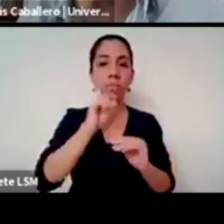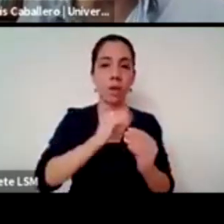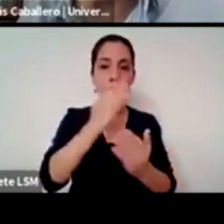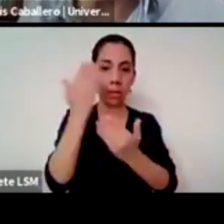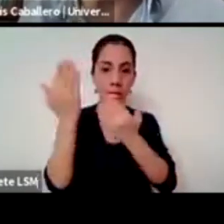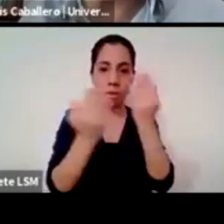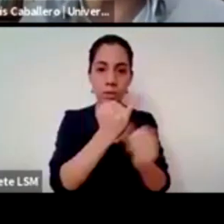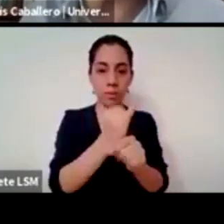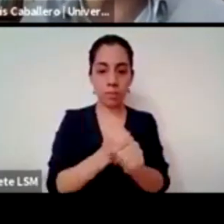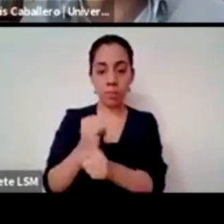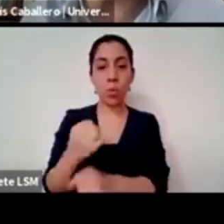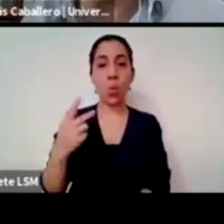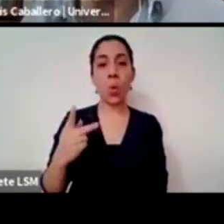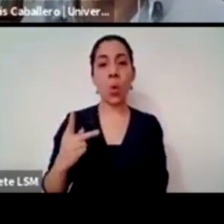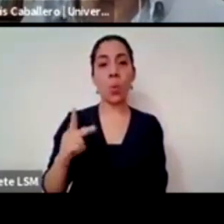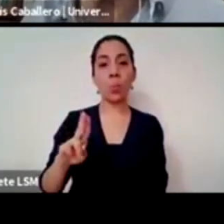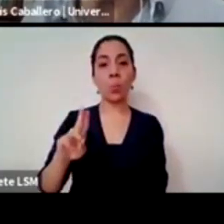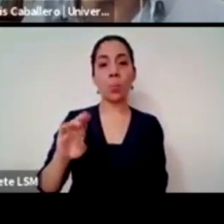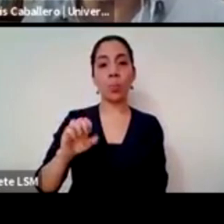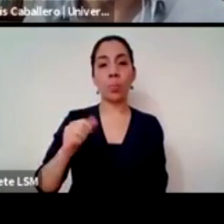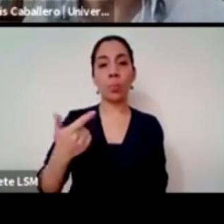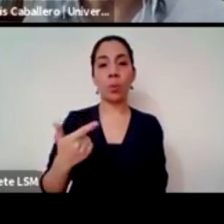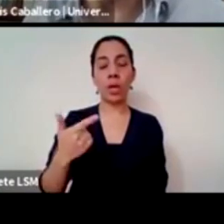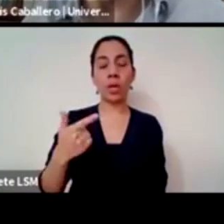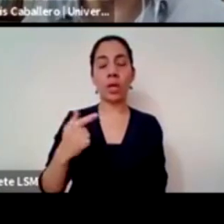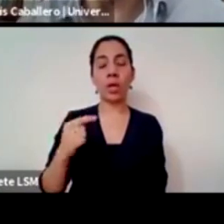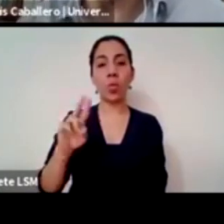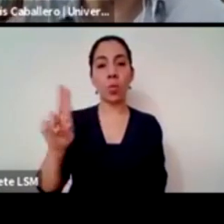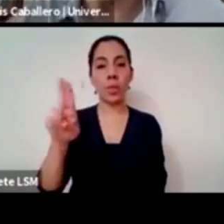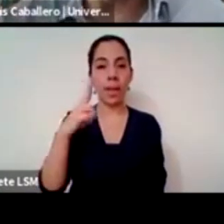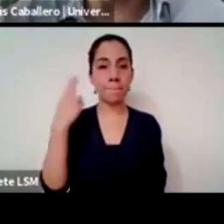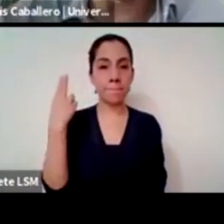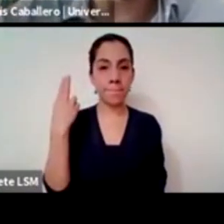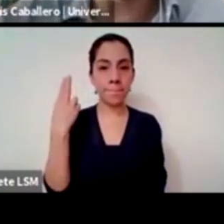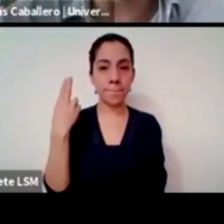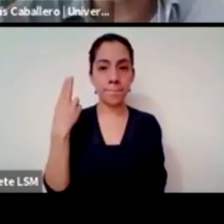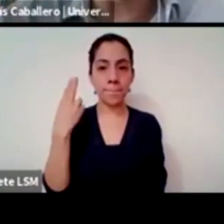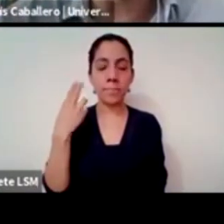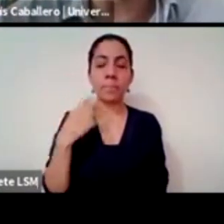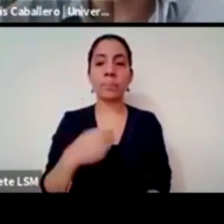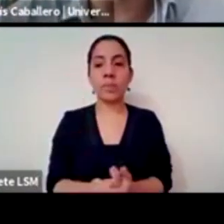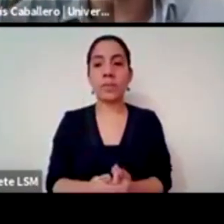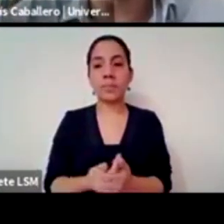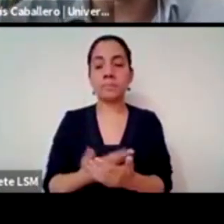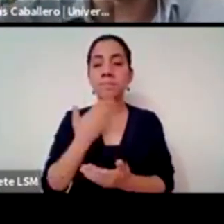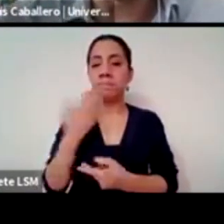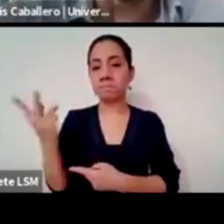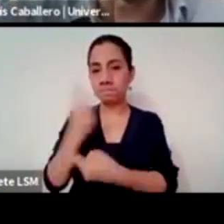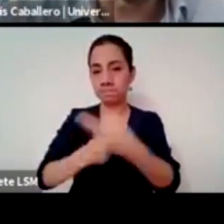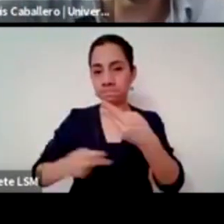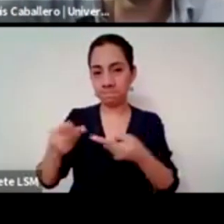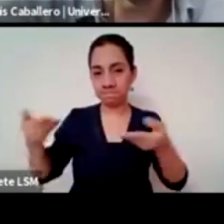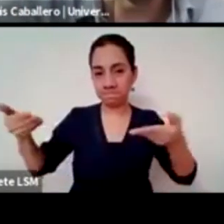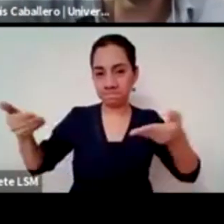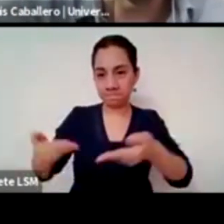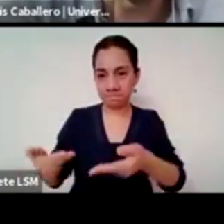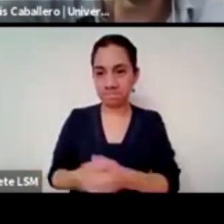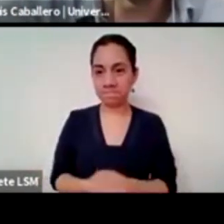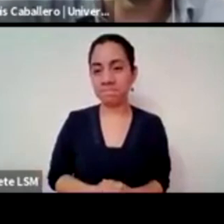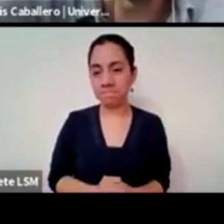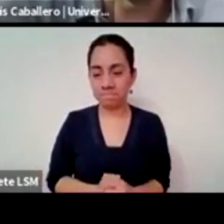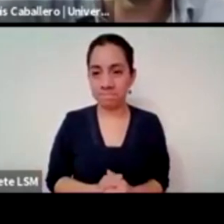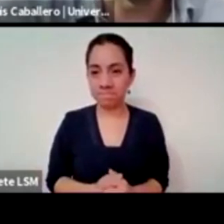PUEJ de la universidad nacional autónoma de méxico y pues aquí está marta ferreira y tú